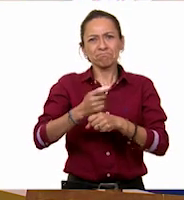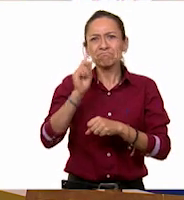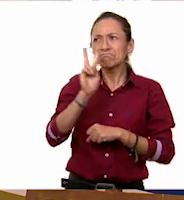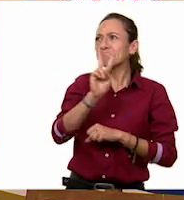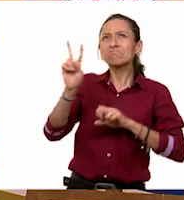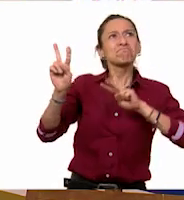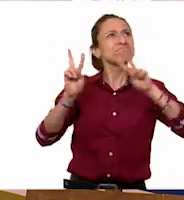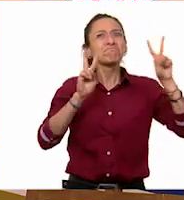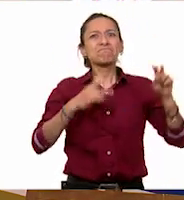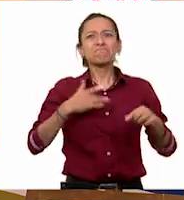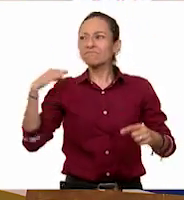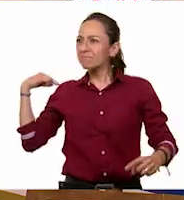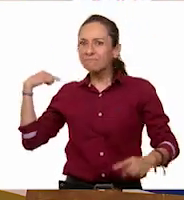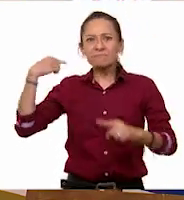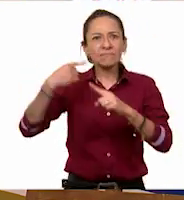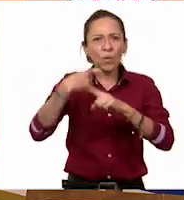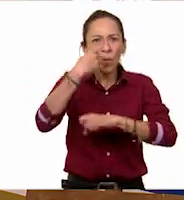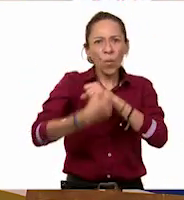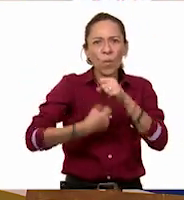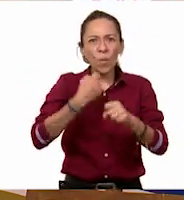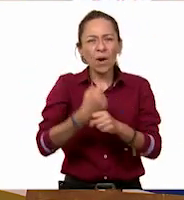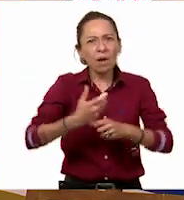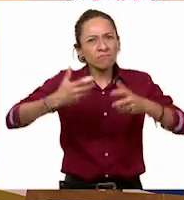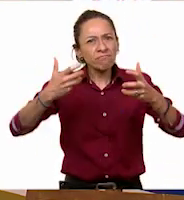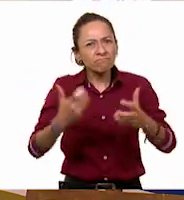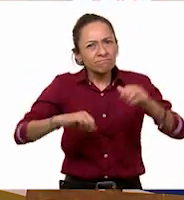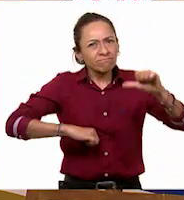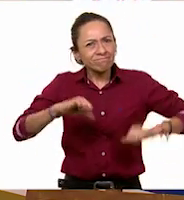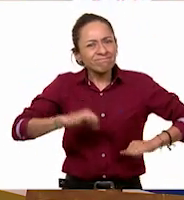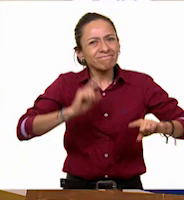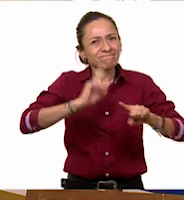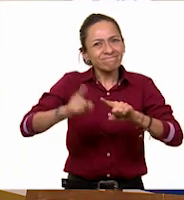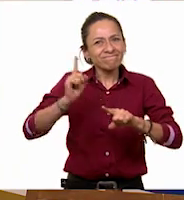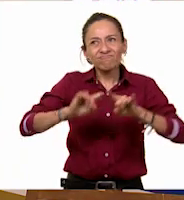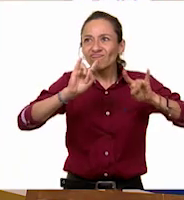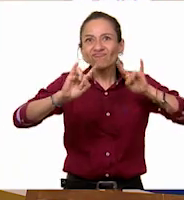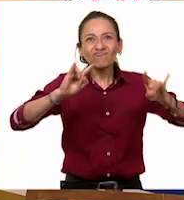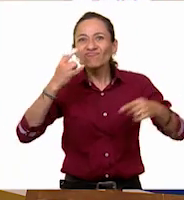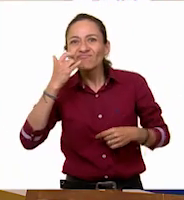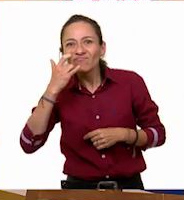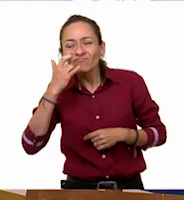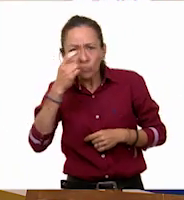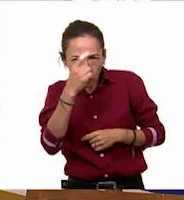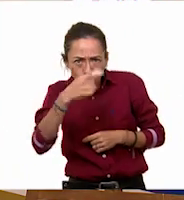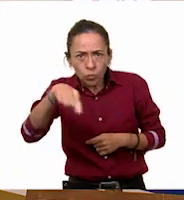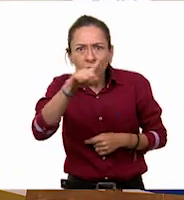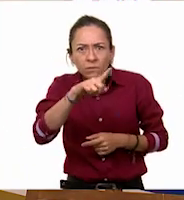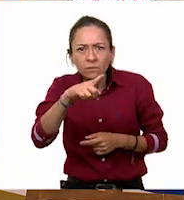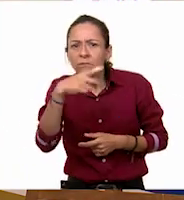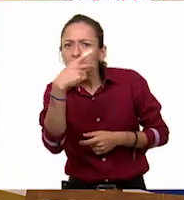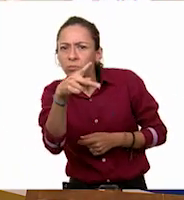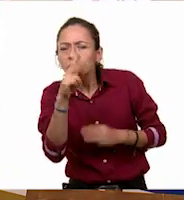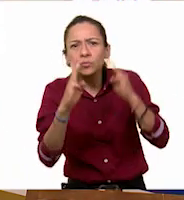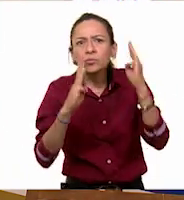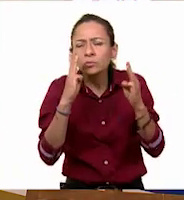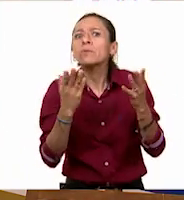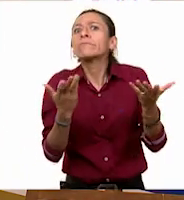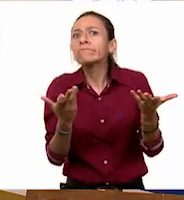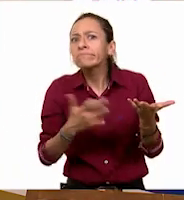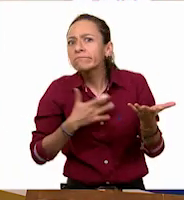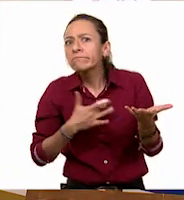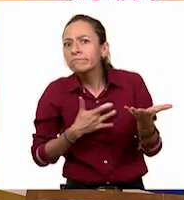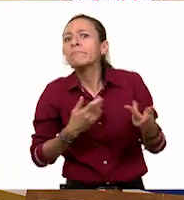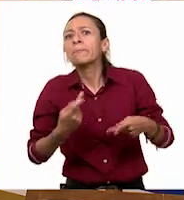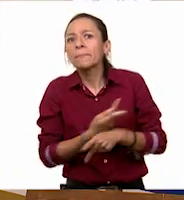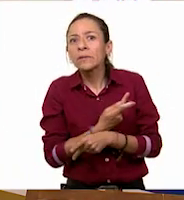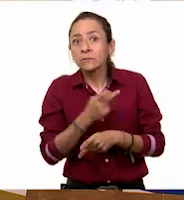realizado durante el ciclo escolar? ¿Y ustedes cómo van con su museo? ¿Ya se pusieron de acuerdo con su familia? ¿Ya organizaron